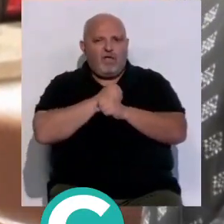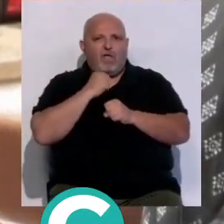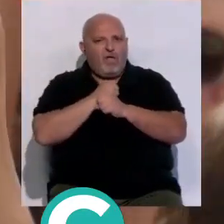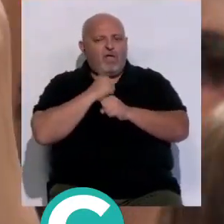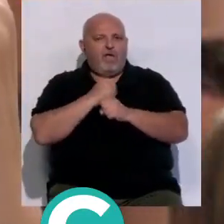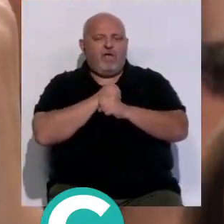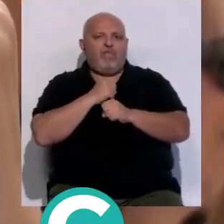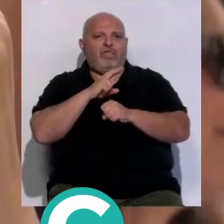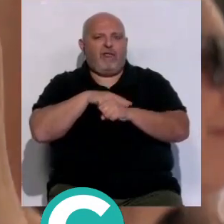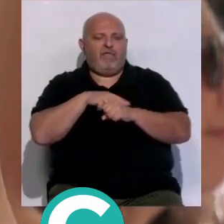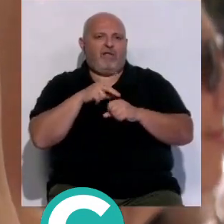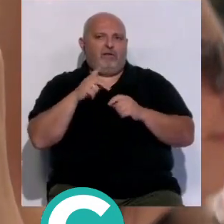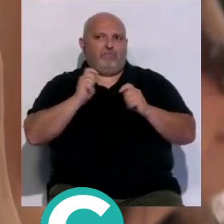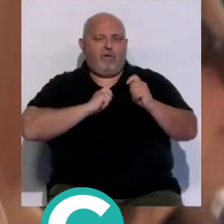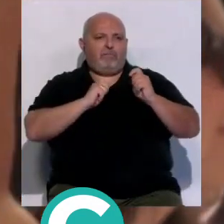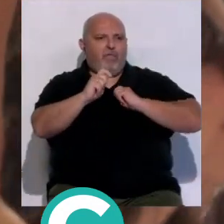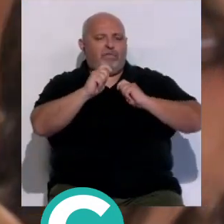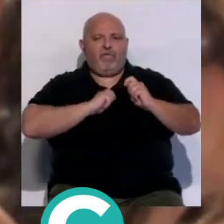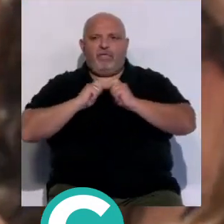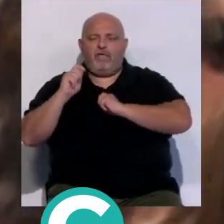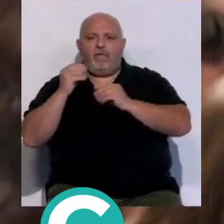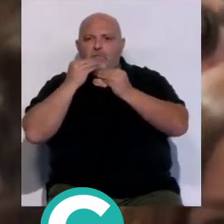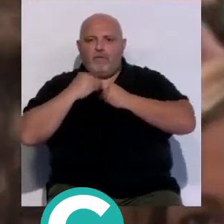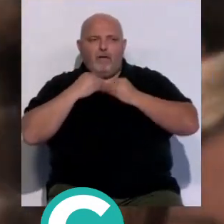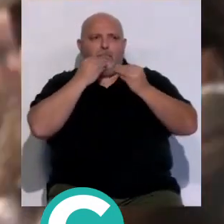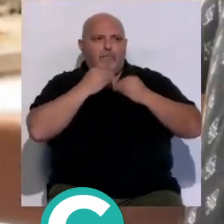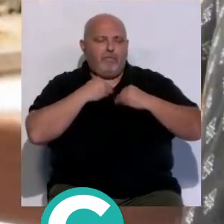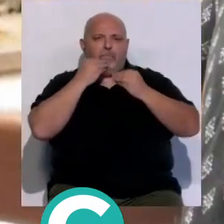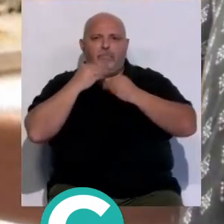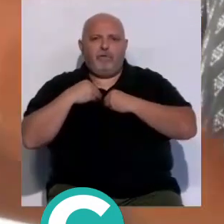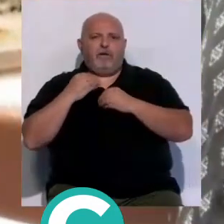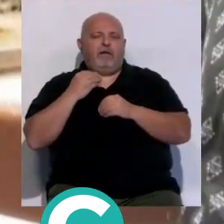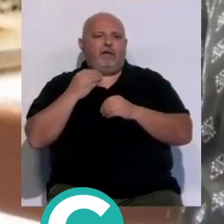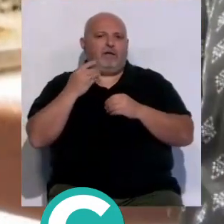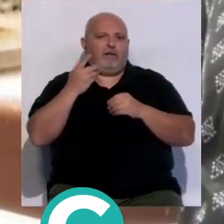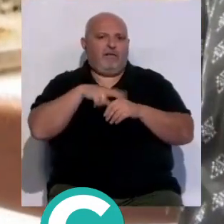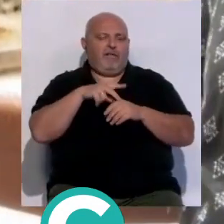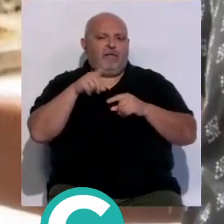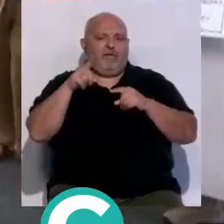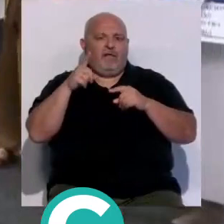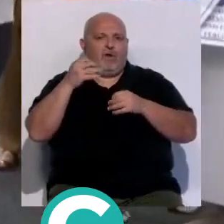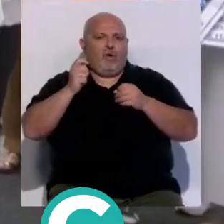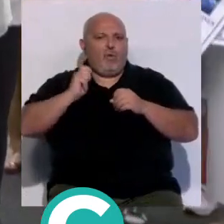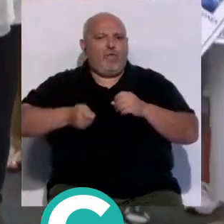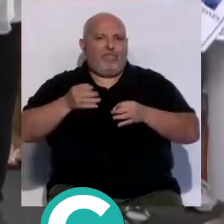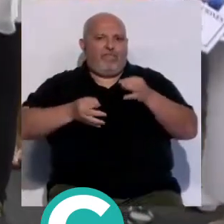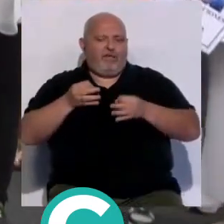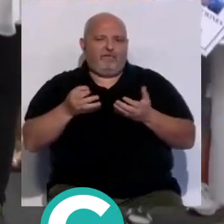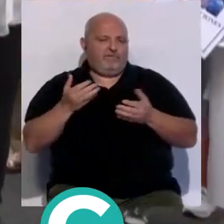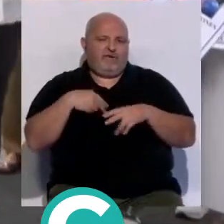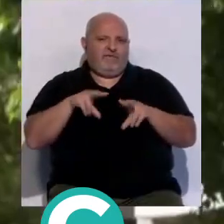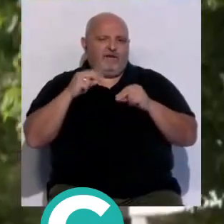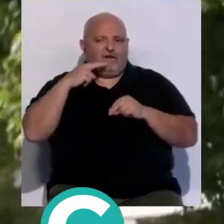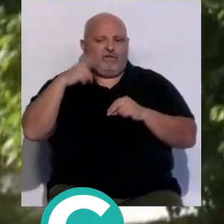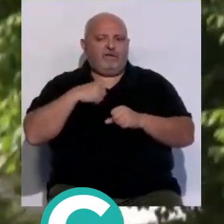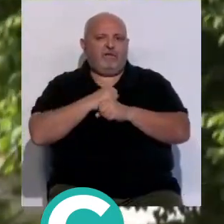por delegación delegación del secretario de los ladros de la administración de justicia delegación incluso de los jueces entonces queremos que se nos